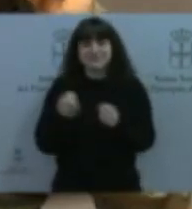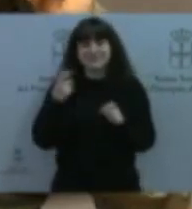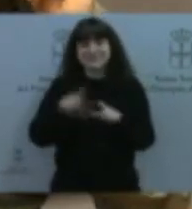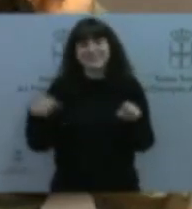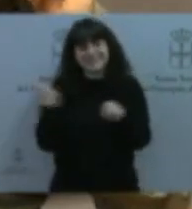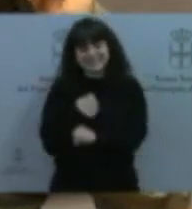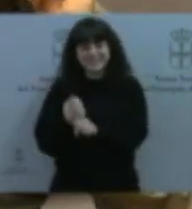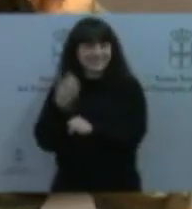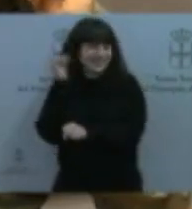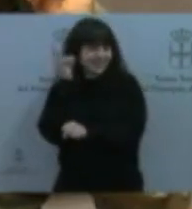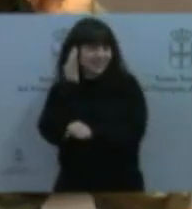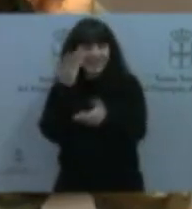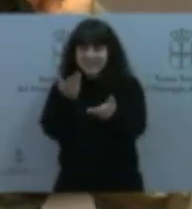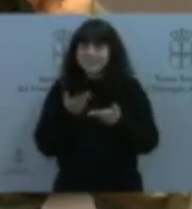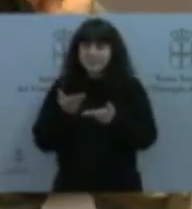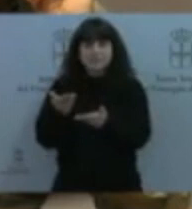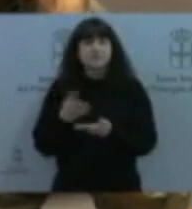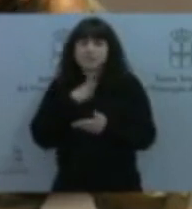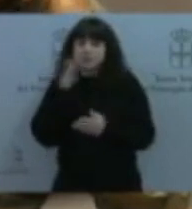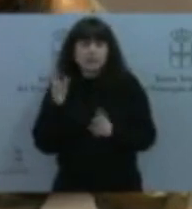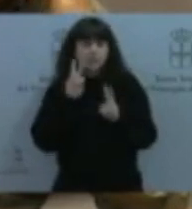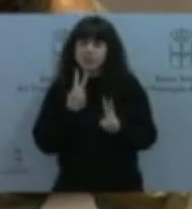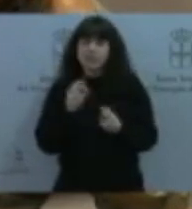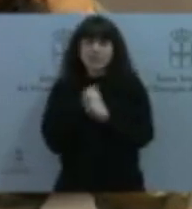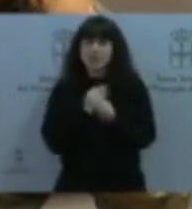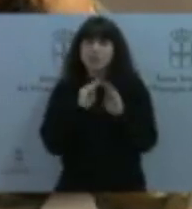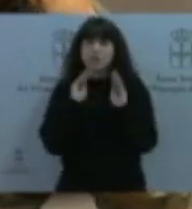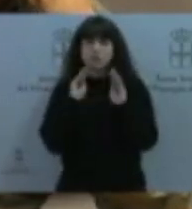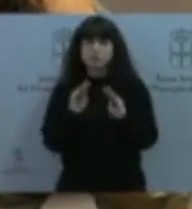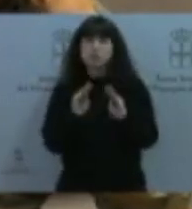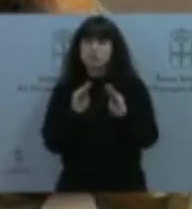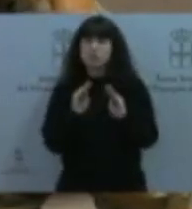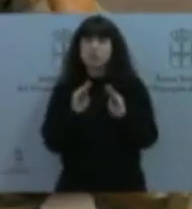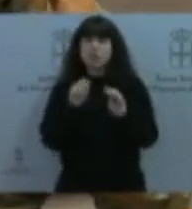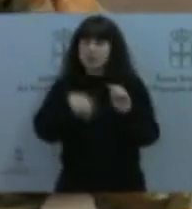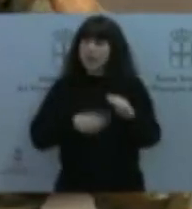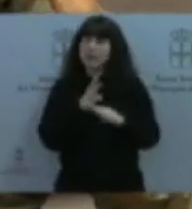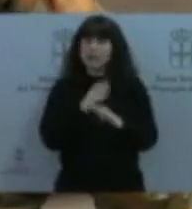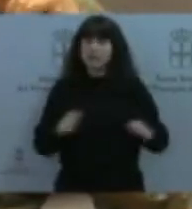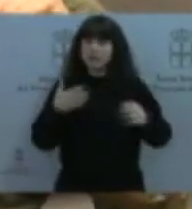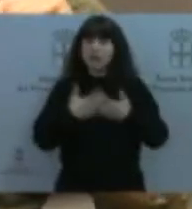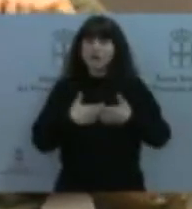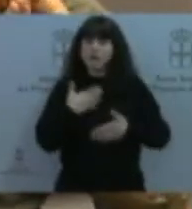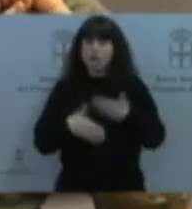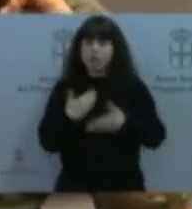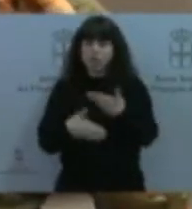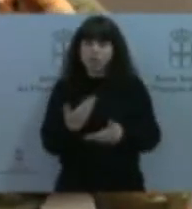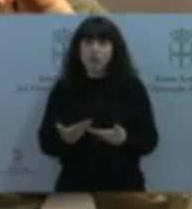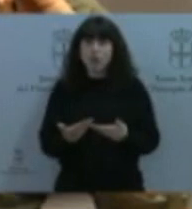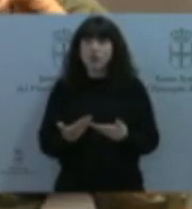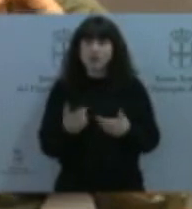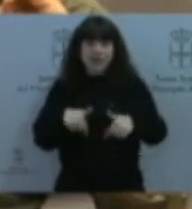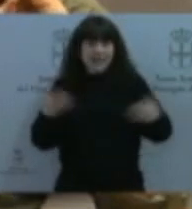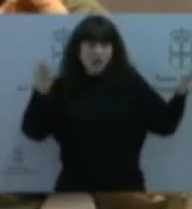absolutamente invisible, el trabajo y que esta Cámara funcione, que no está ninguna de ellas en esta Cámara porque todos hacemos lo que podemos, pero